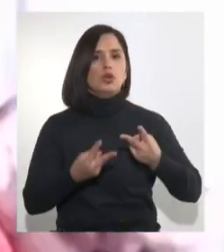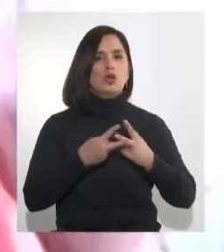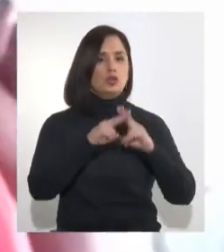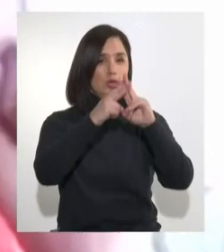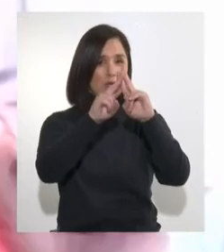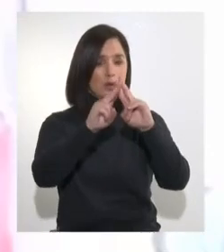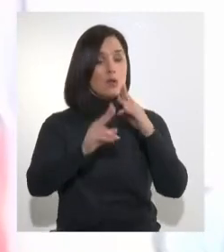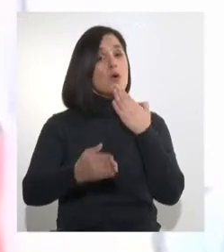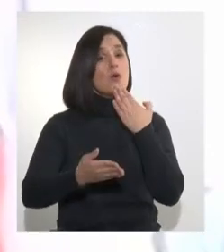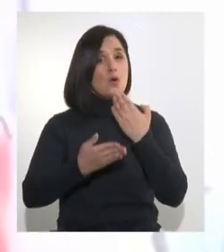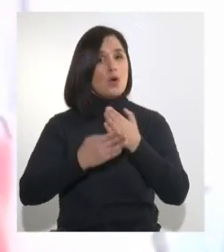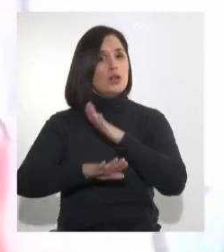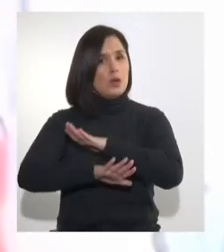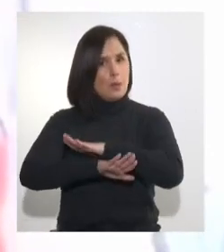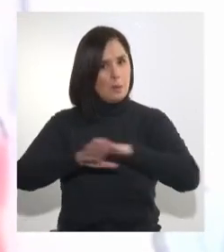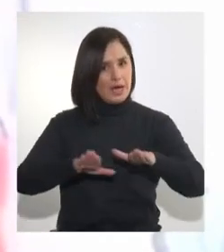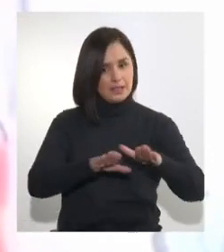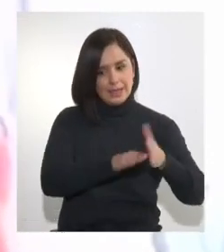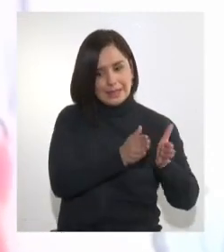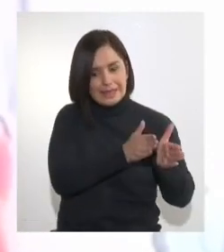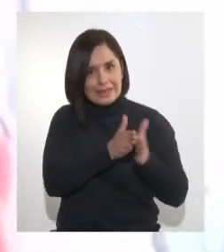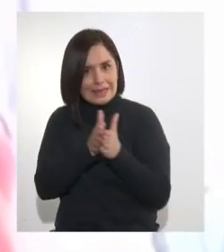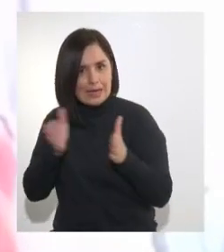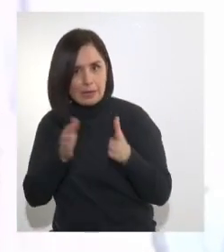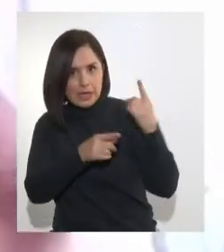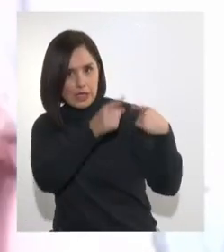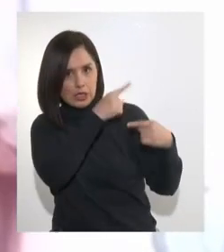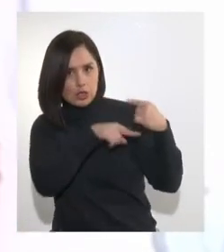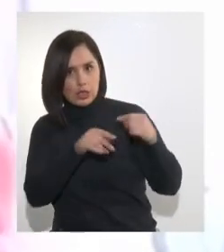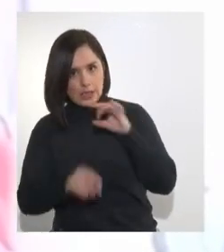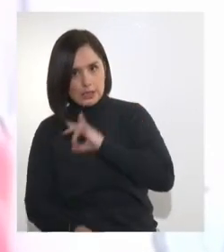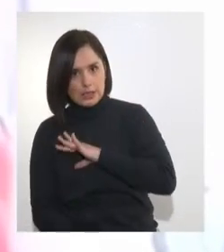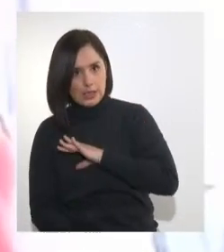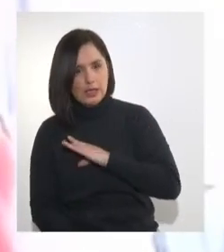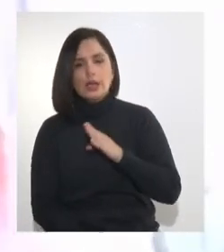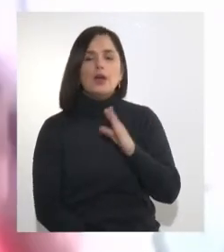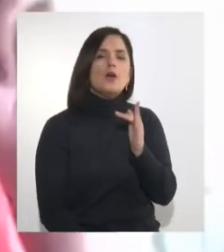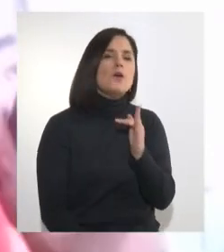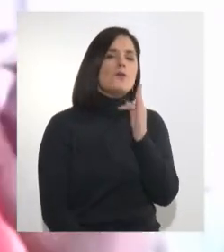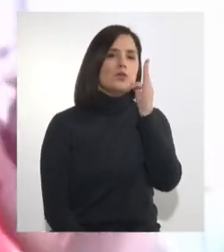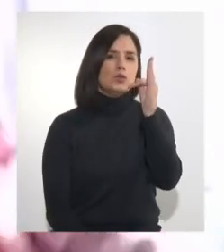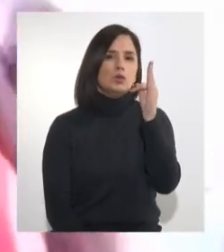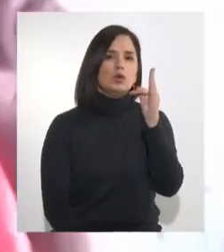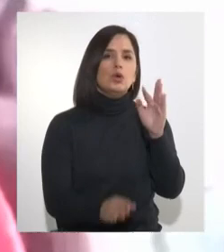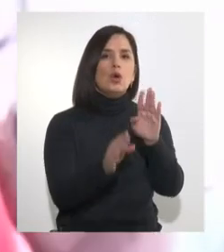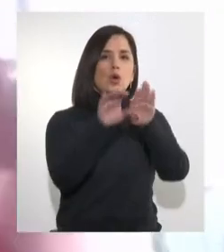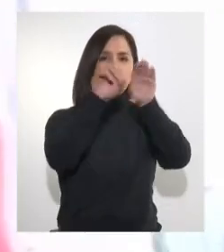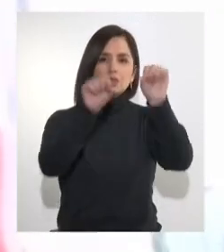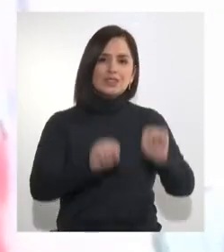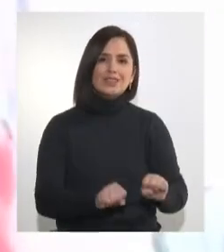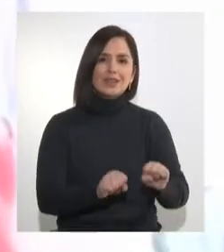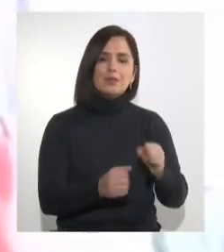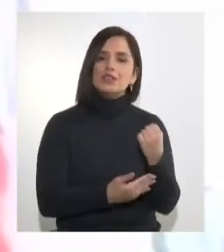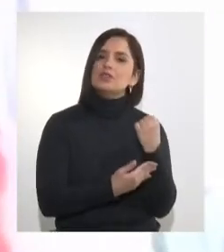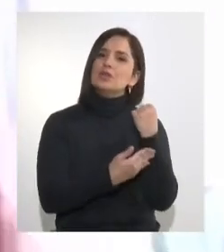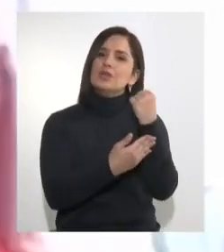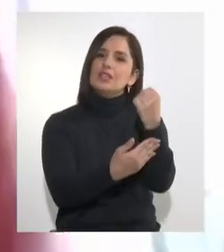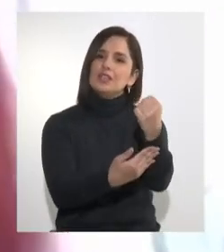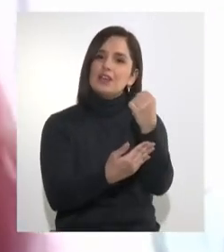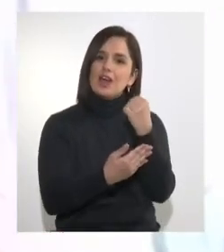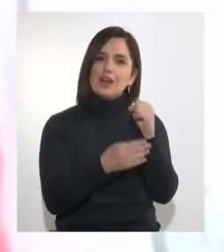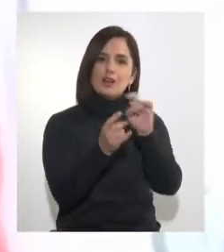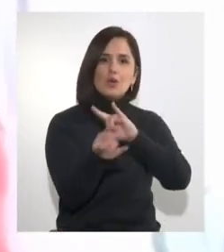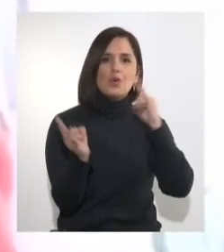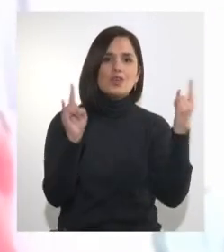pase esta accidentada etapa de nuestra historia será un sistema solidario, universal y de seguridad social. Una